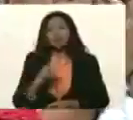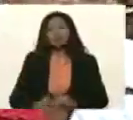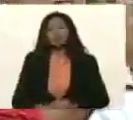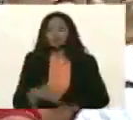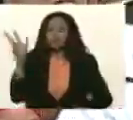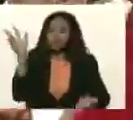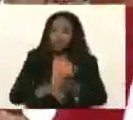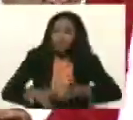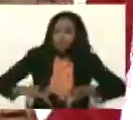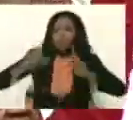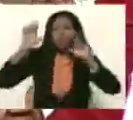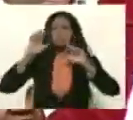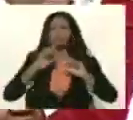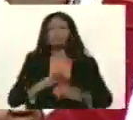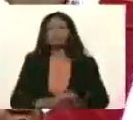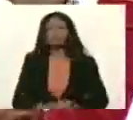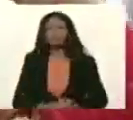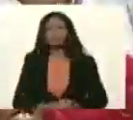cumplase,